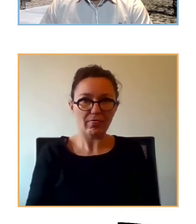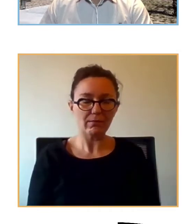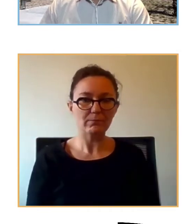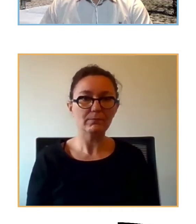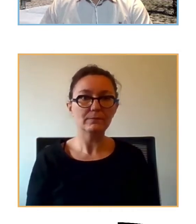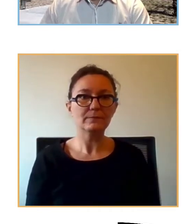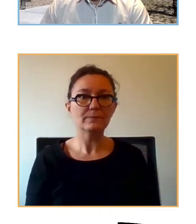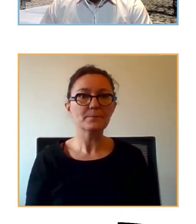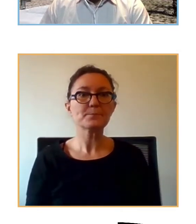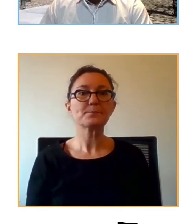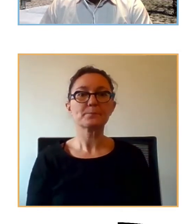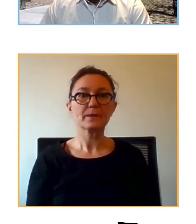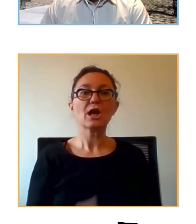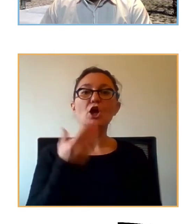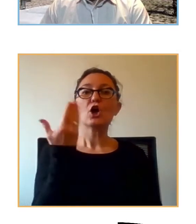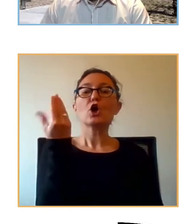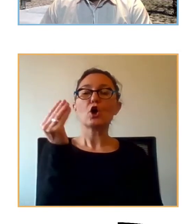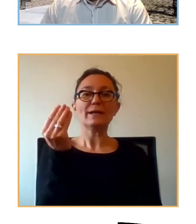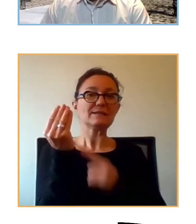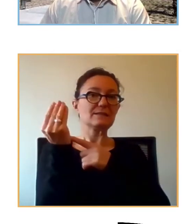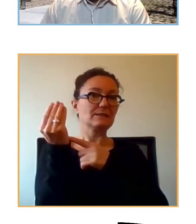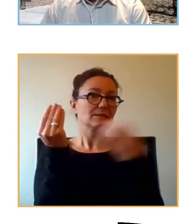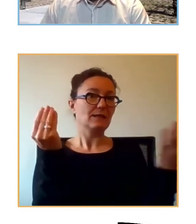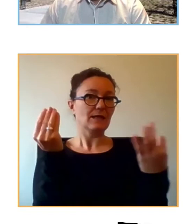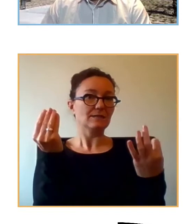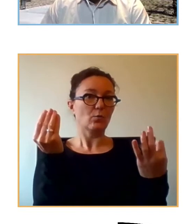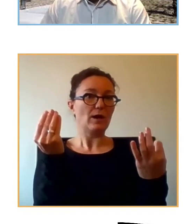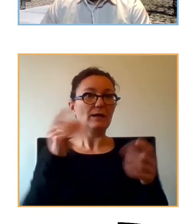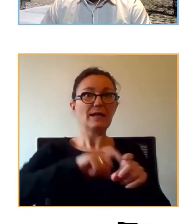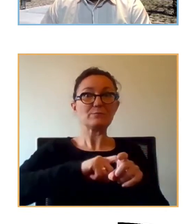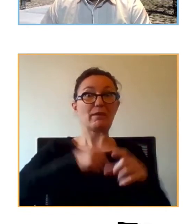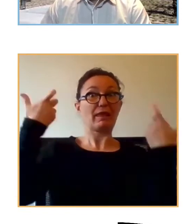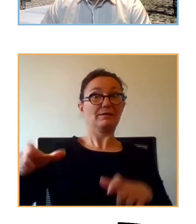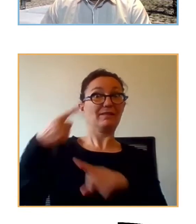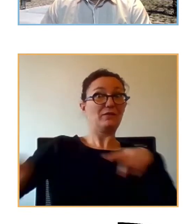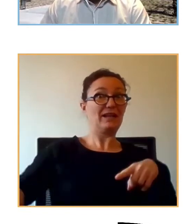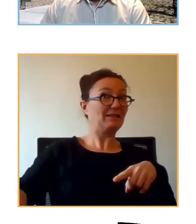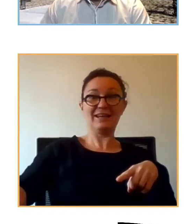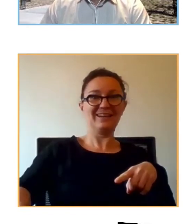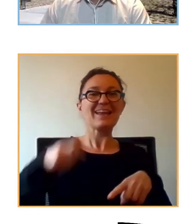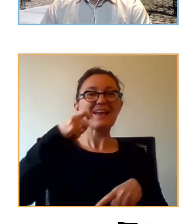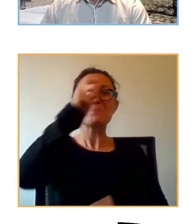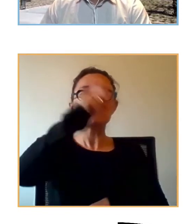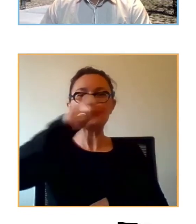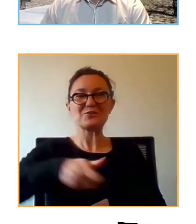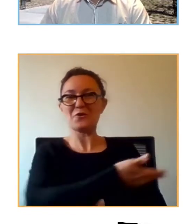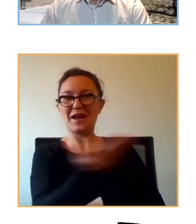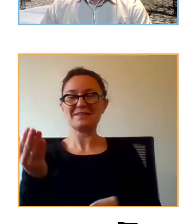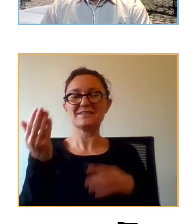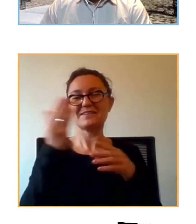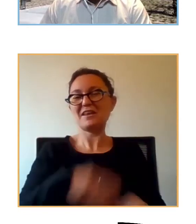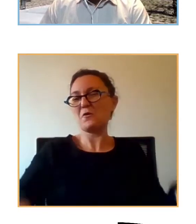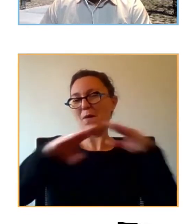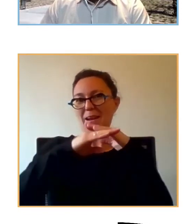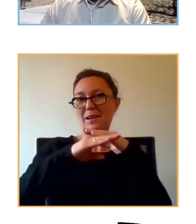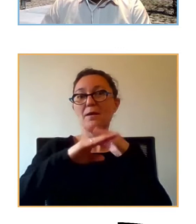bien jóvenes que entendemos por jóvenes no son una especie diferente son personas como todos nosotros pero bueno es verdad que el INJUVE entiende que